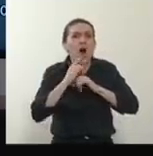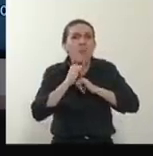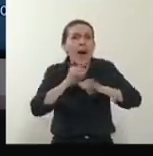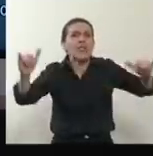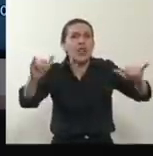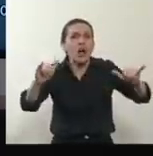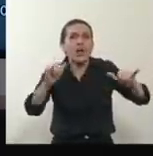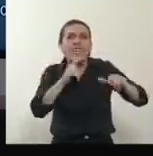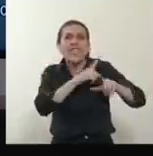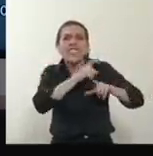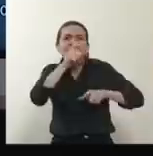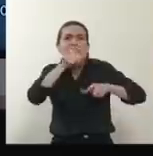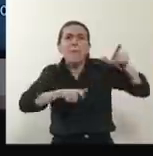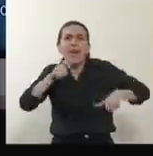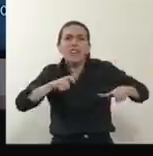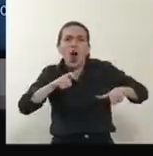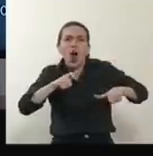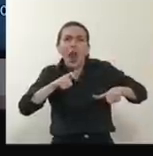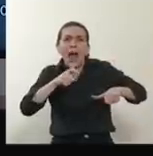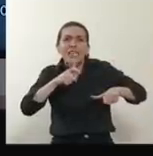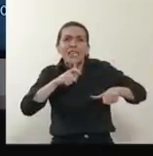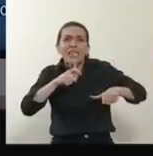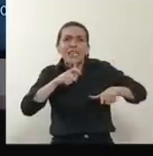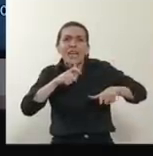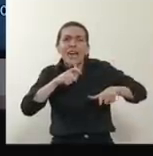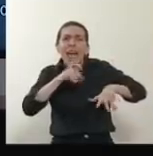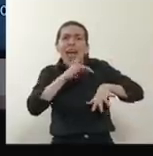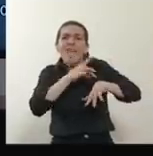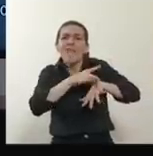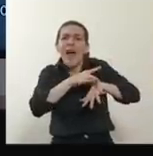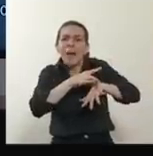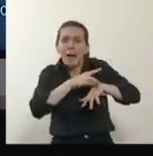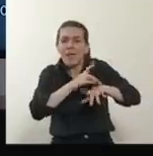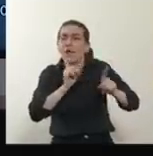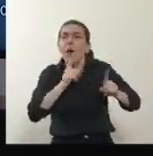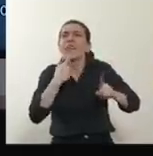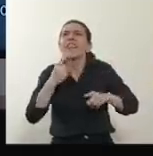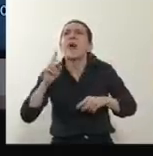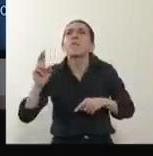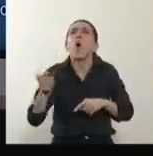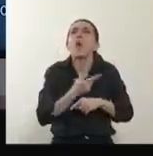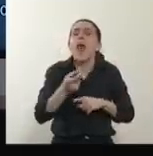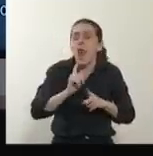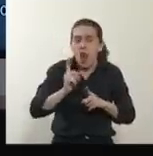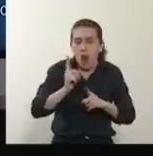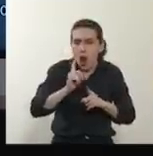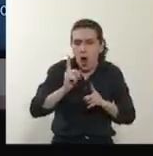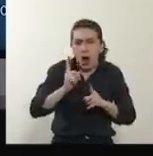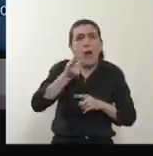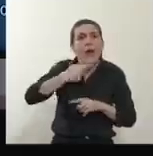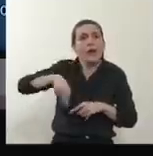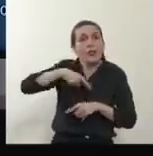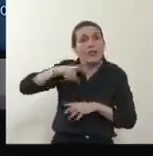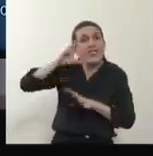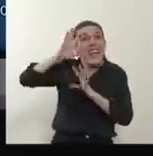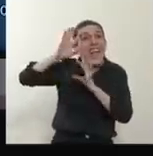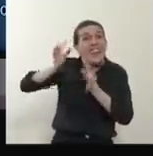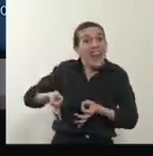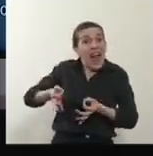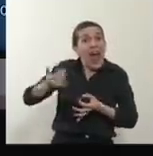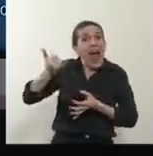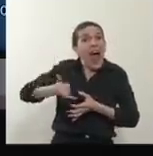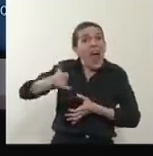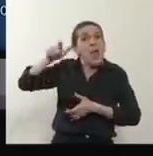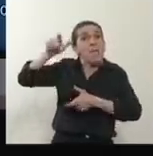quiere decir que ayer murieron más de 100 personas. Eso quiere decir que nos enteramos que había casos de